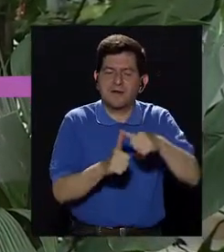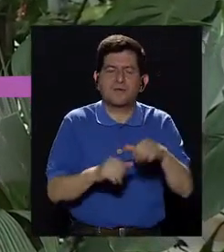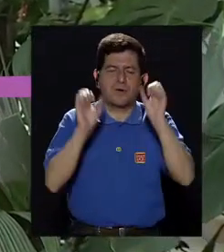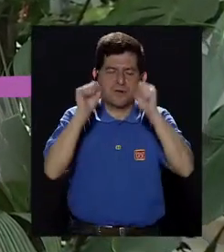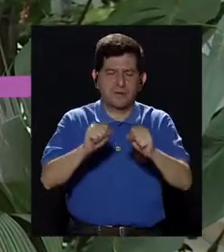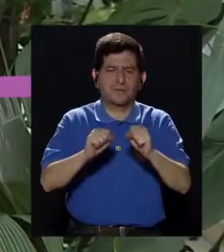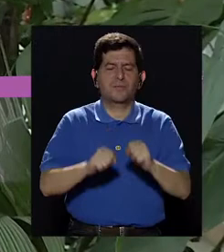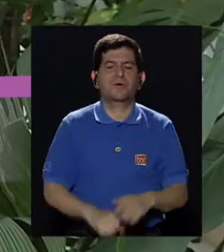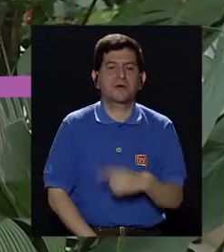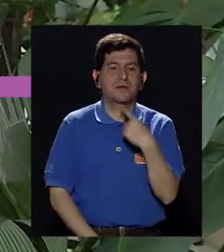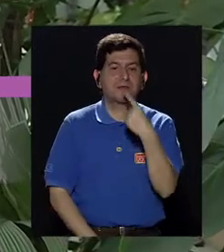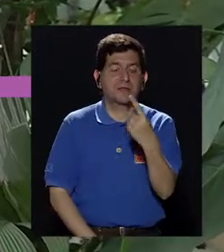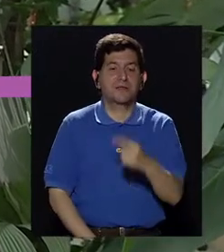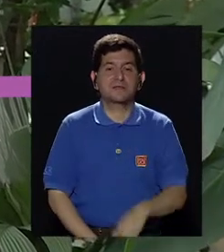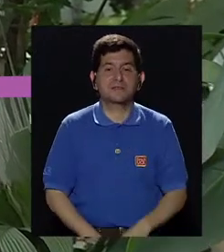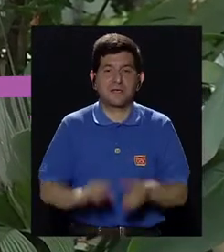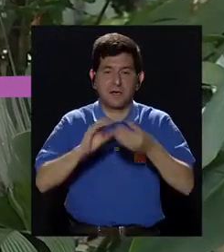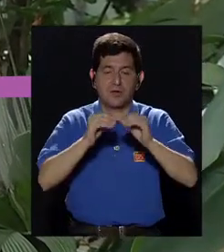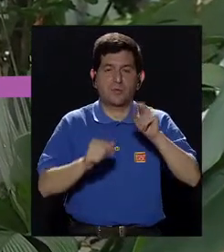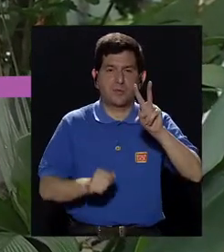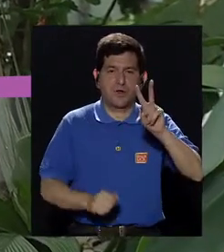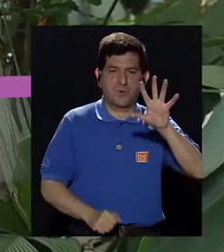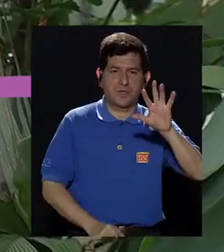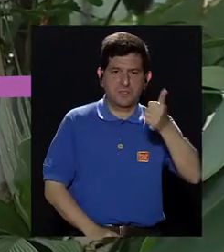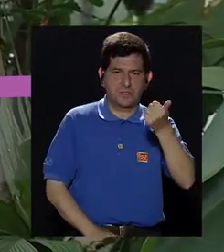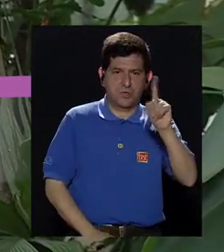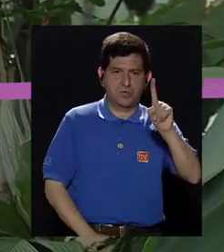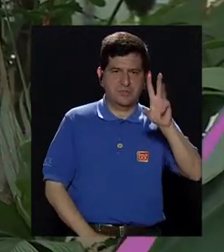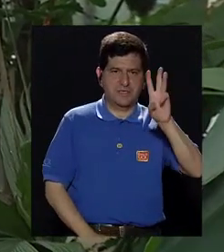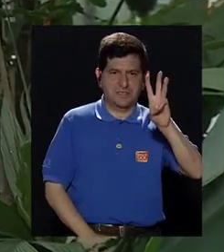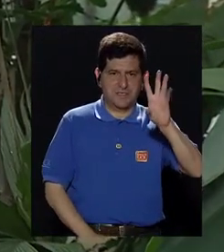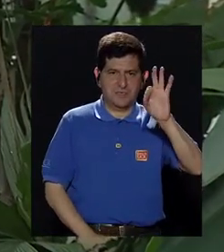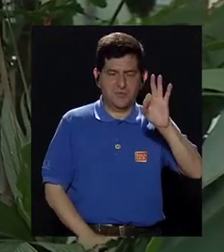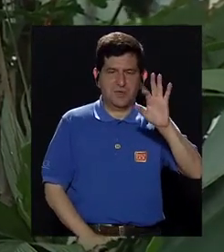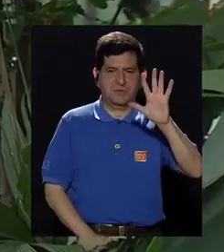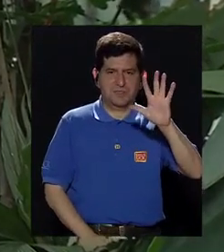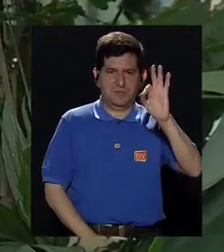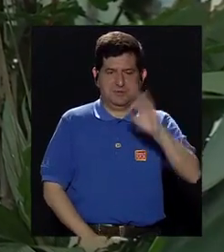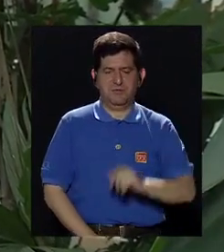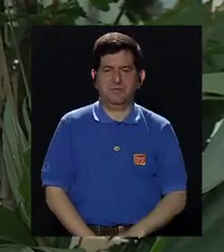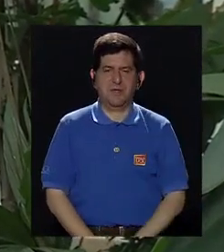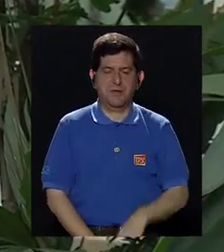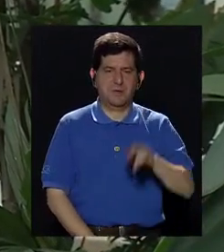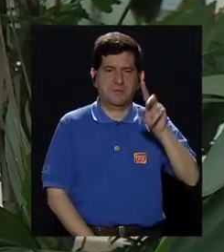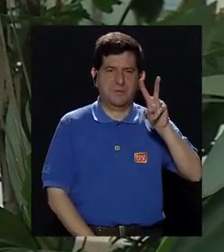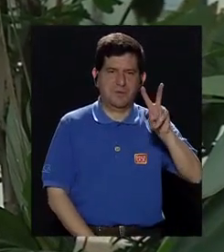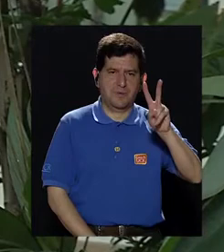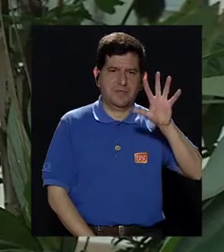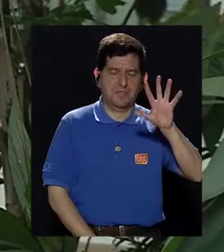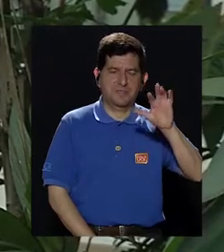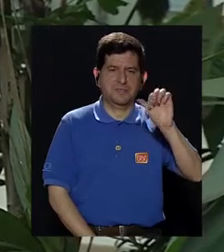recuerde que usted nos lo puede hacer llegar a través del número 2511-6959,